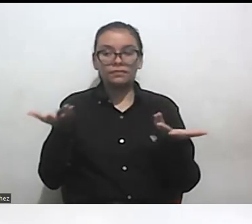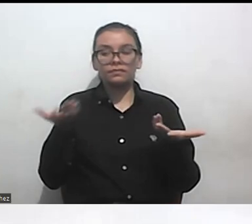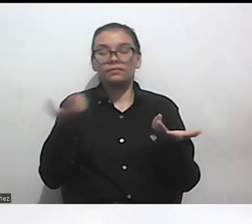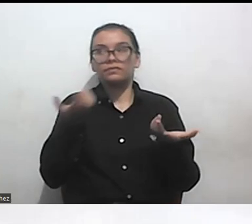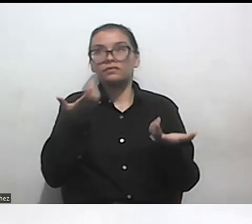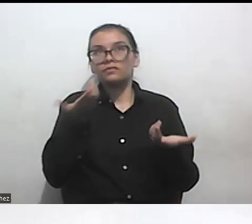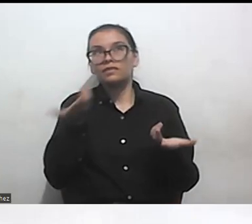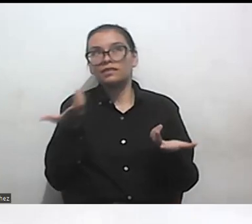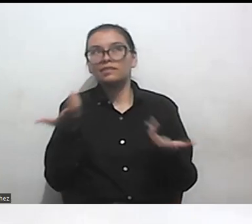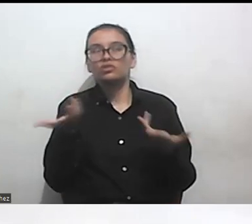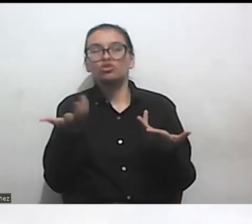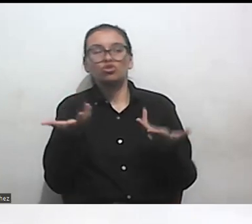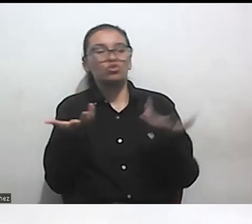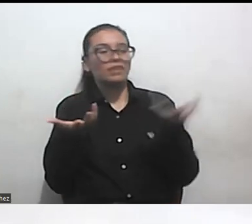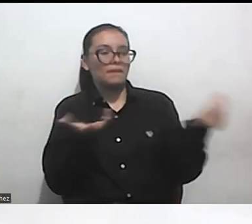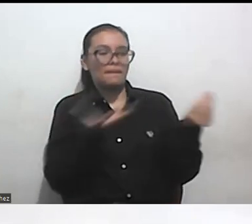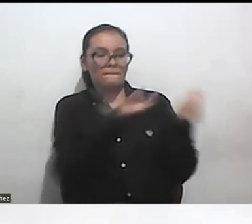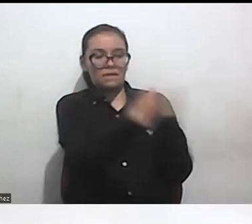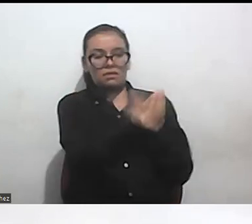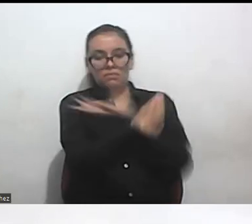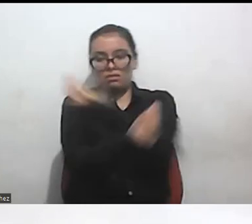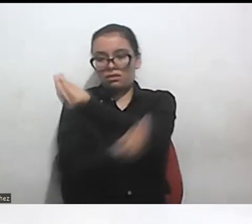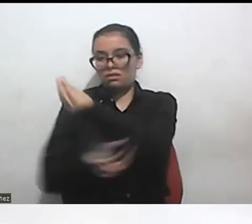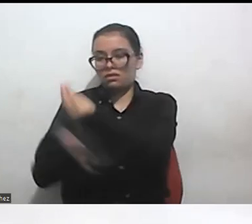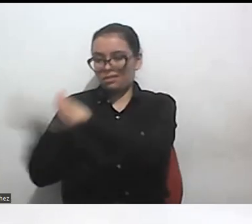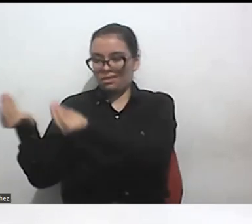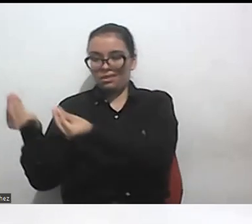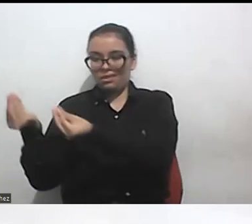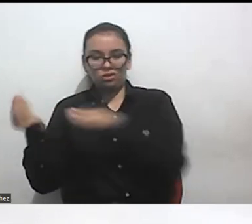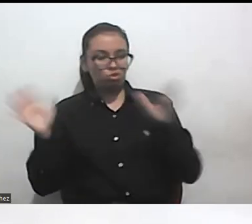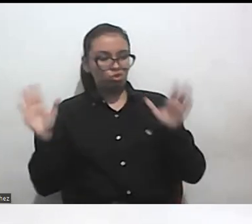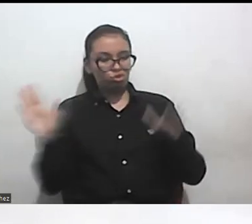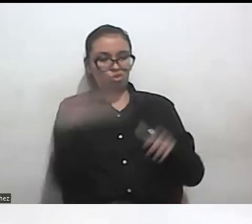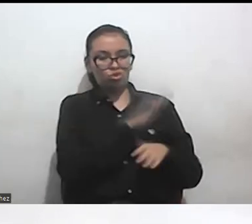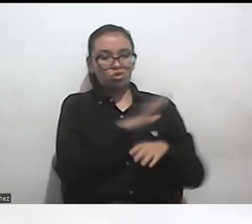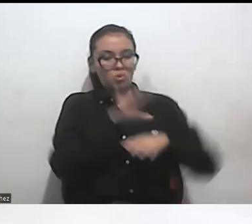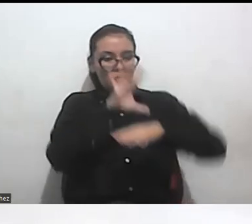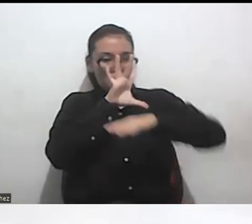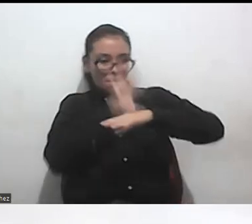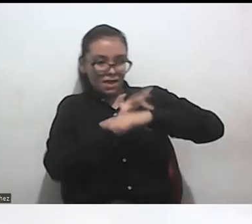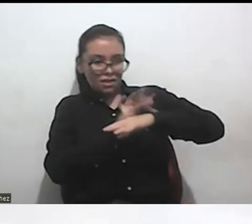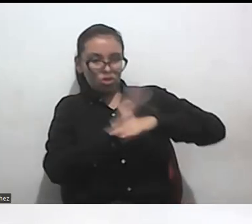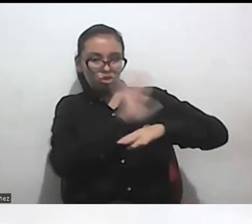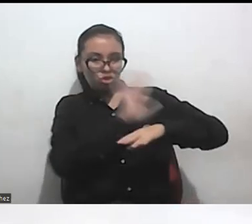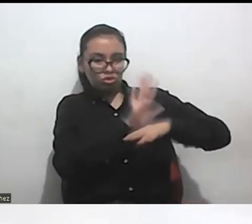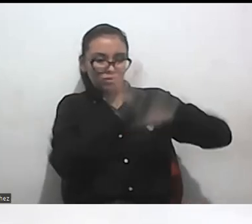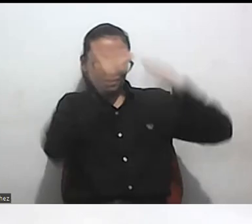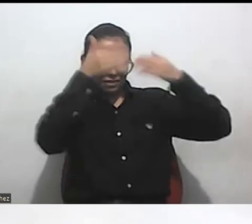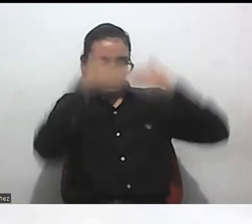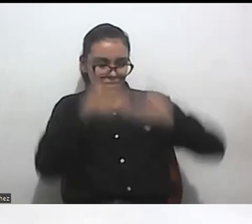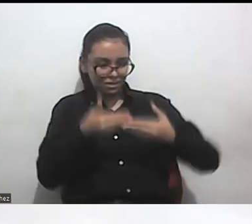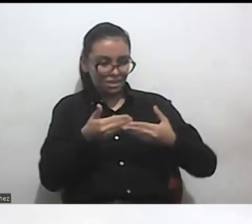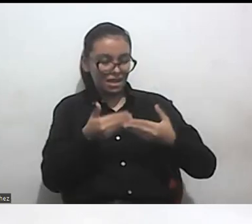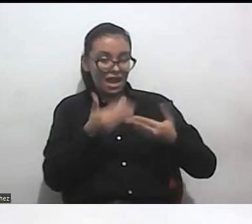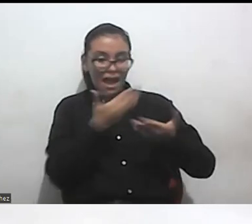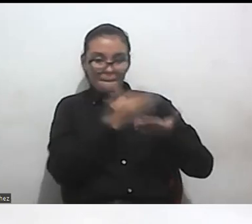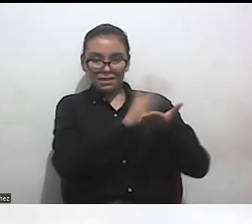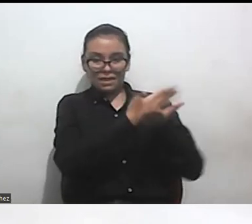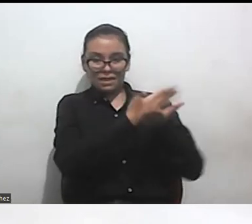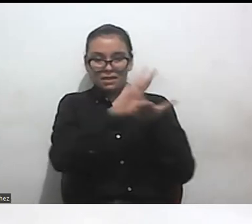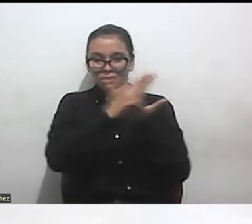esa fragmentación por diagnóstico como desde el modelo médico de la discapacidad también ha generado muchas de esas